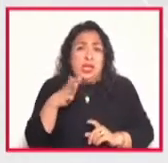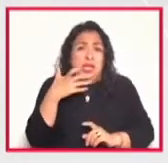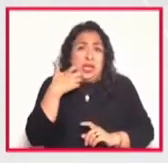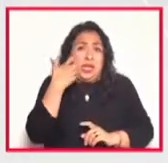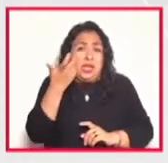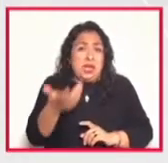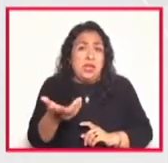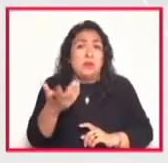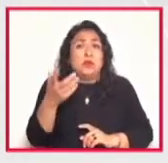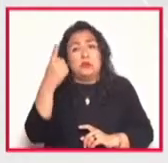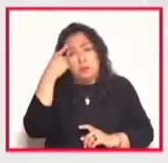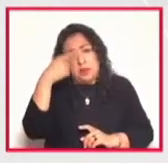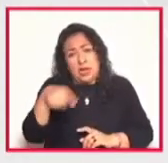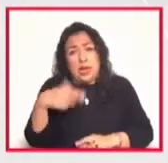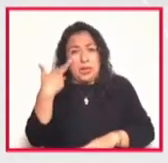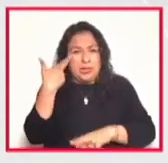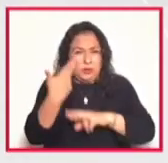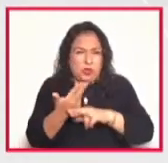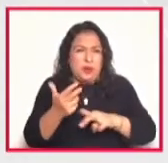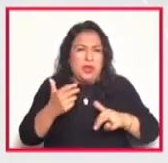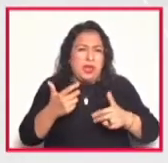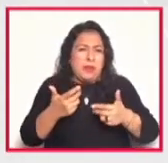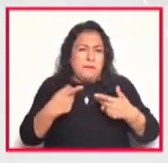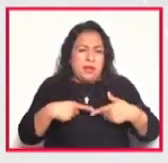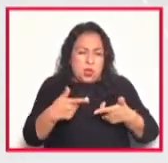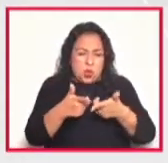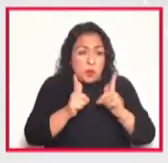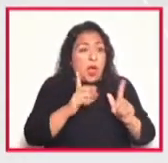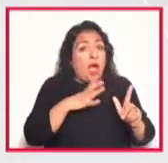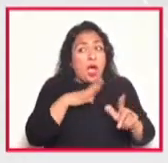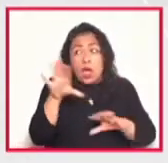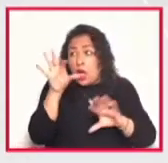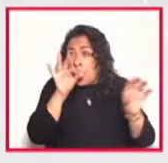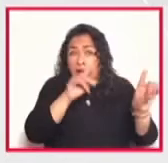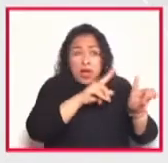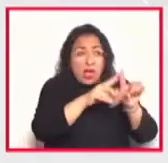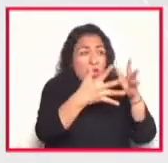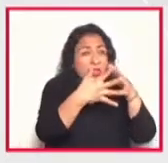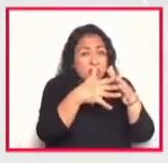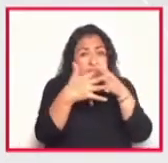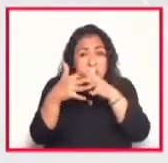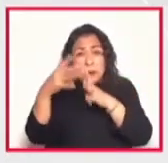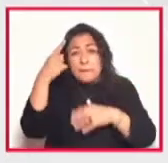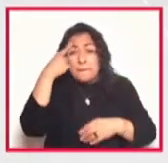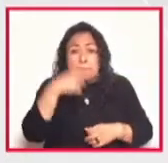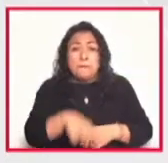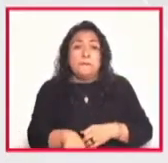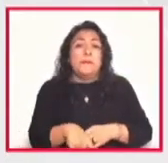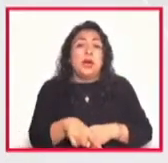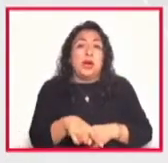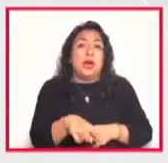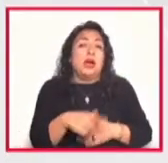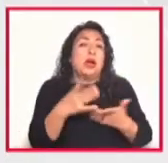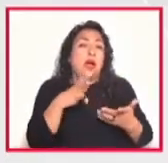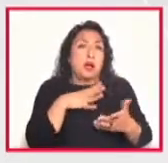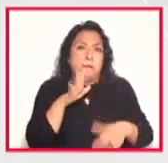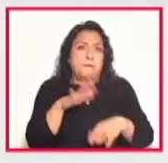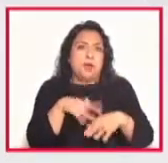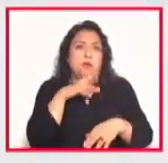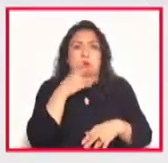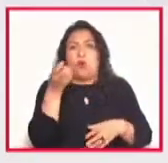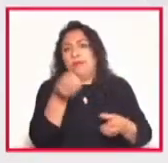la curaduría de estos grupos que sea diversa heterogénea para que tenga mucha más riqueza